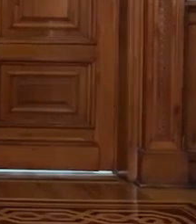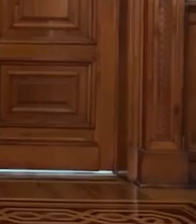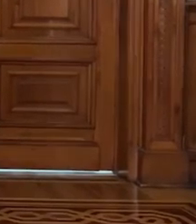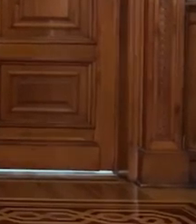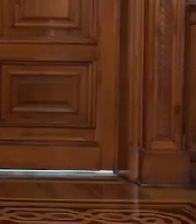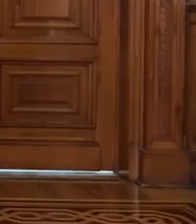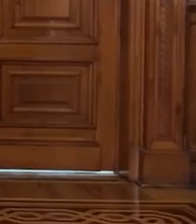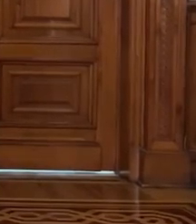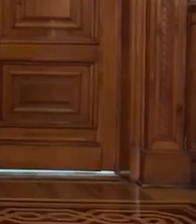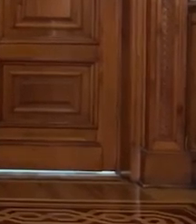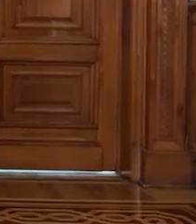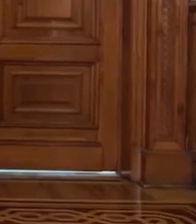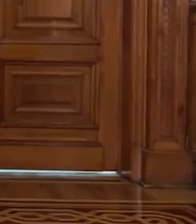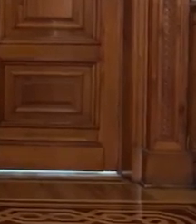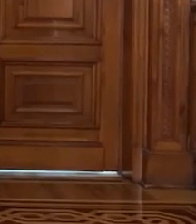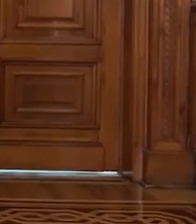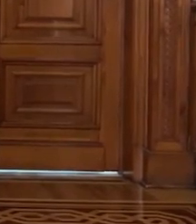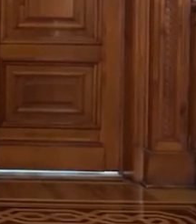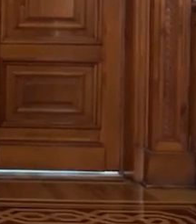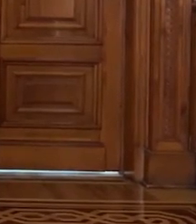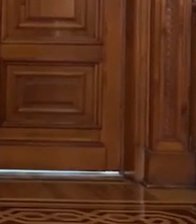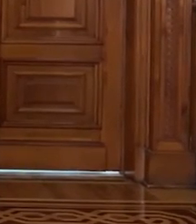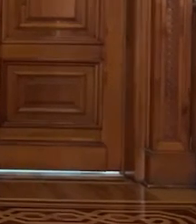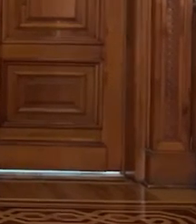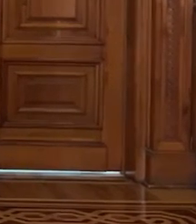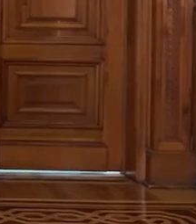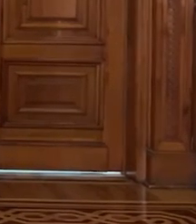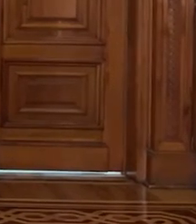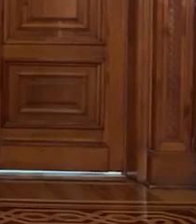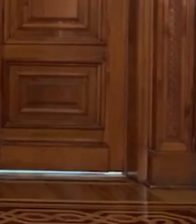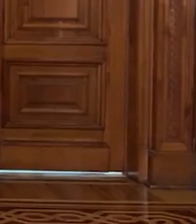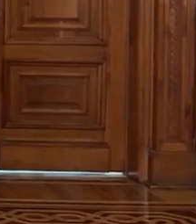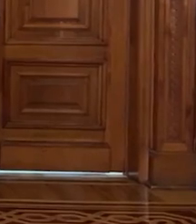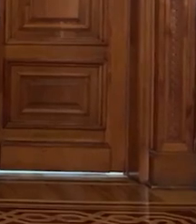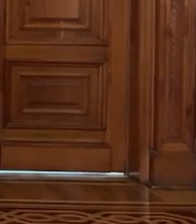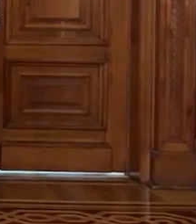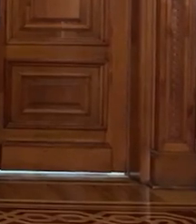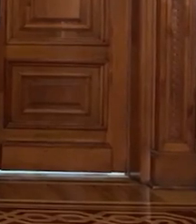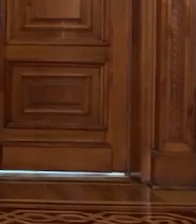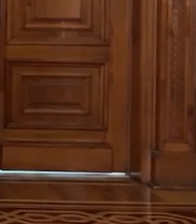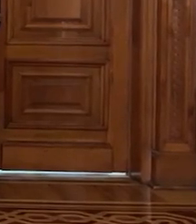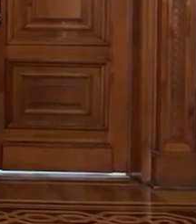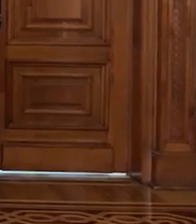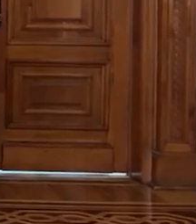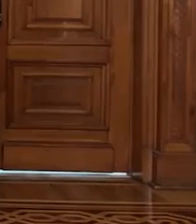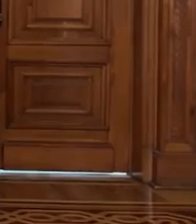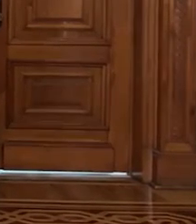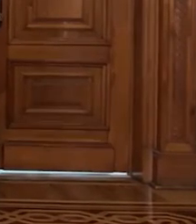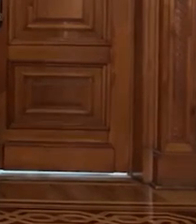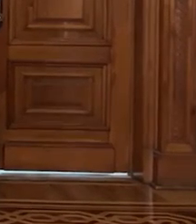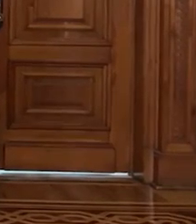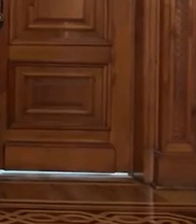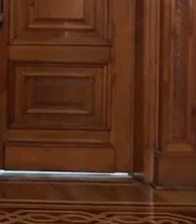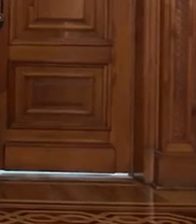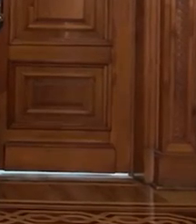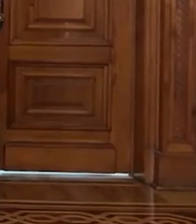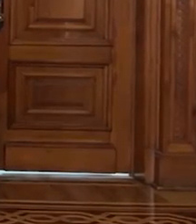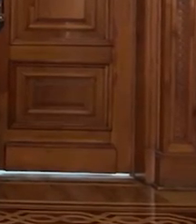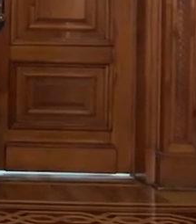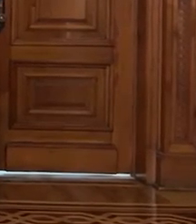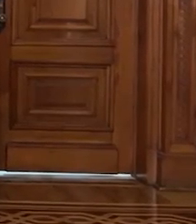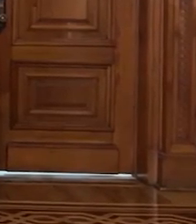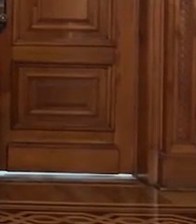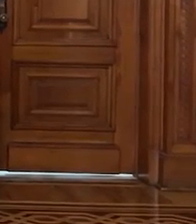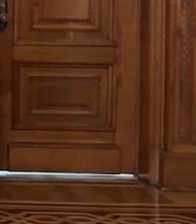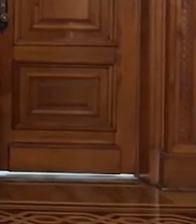de su familia. Y eso, Juan, lo agradecemos mucho. Y un